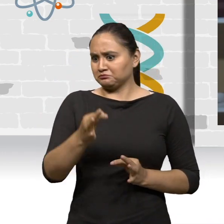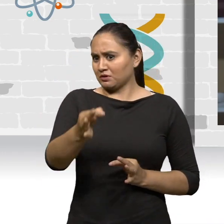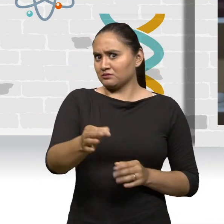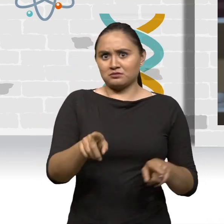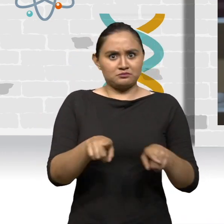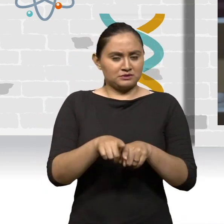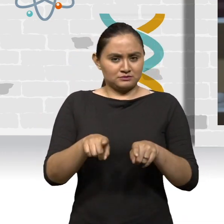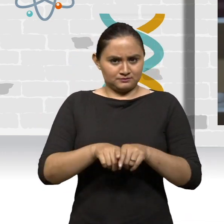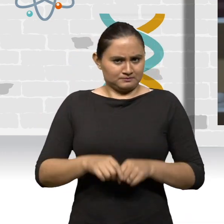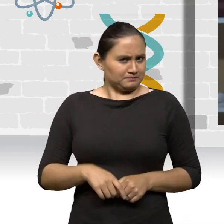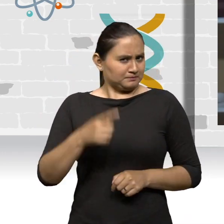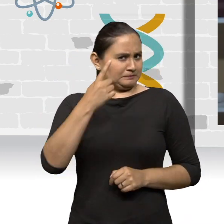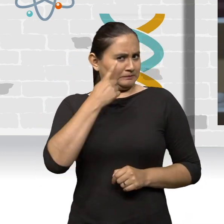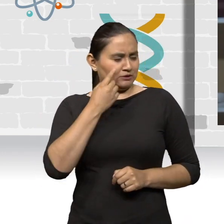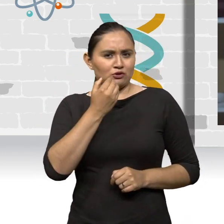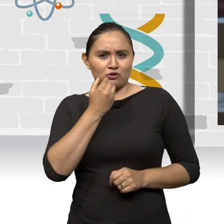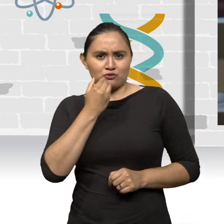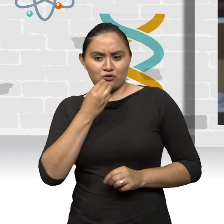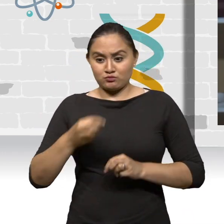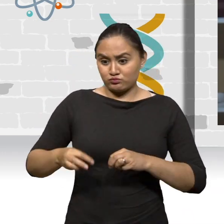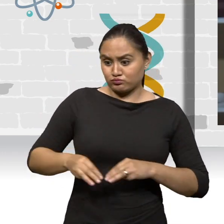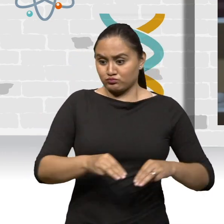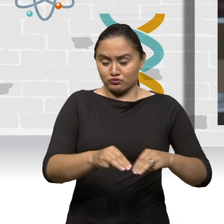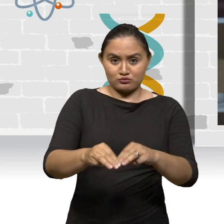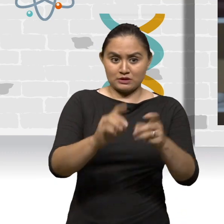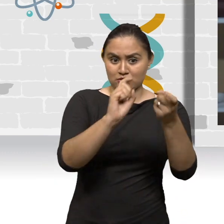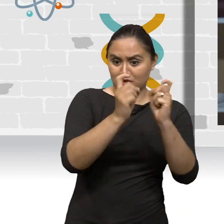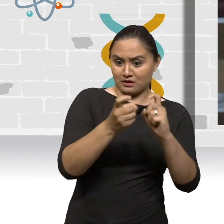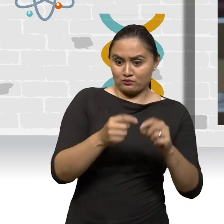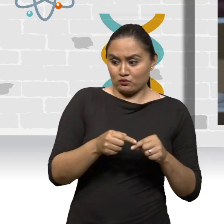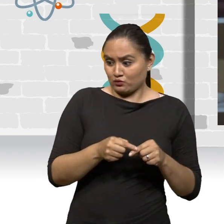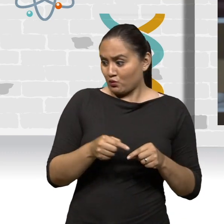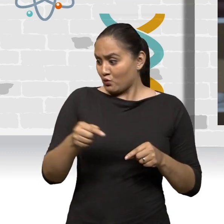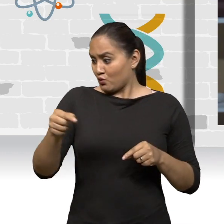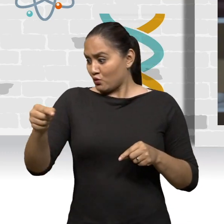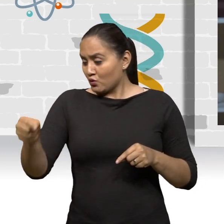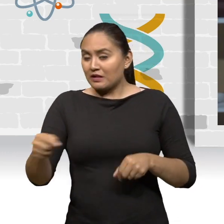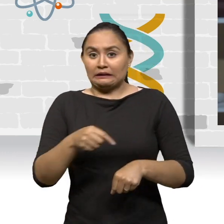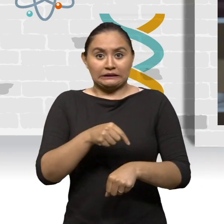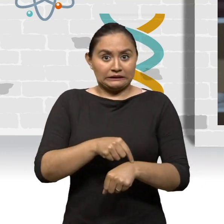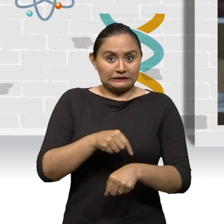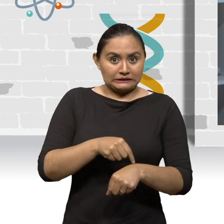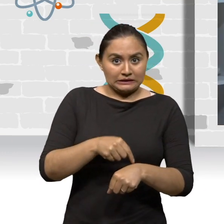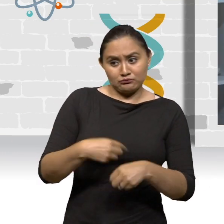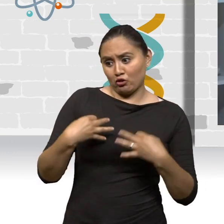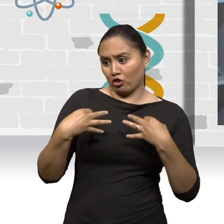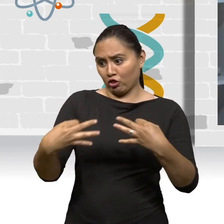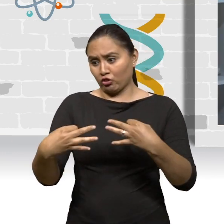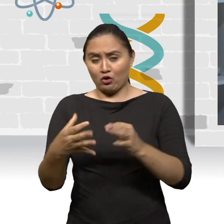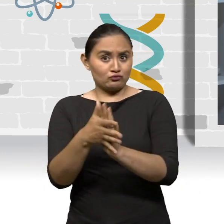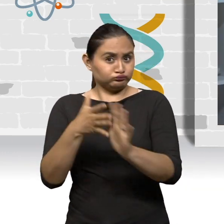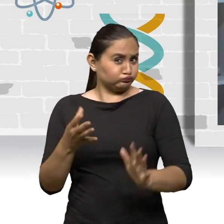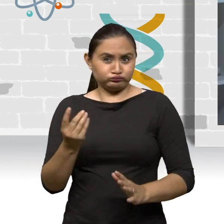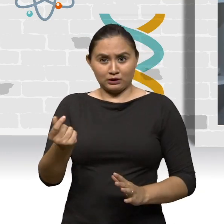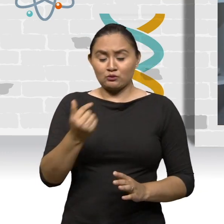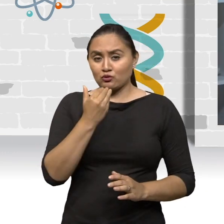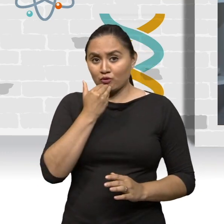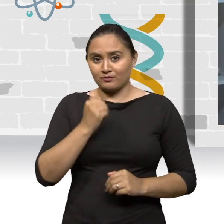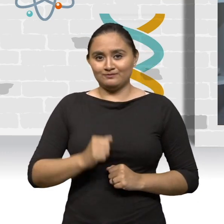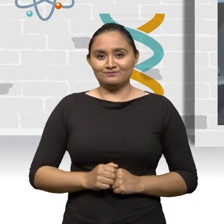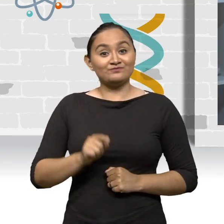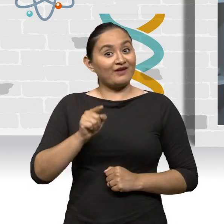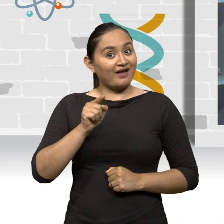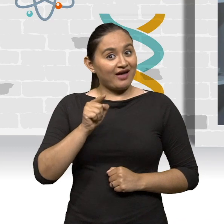pero ¿qué sucede si relacionamos este cambio de posición con el tiempo que tardamos en realizarlo? La